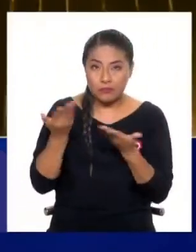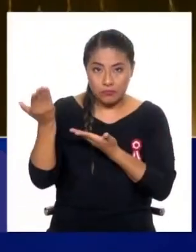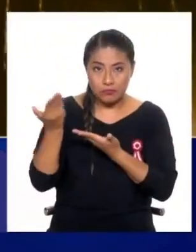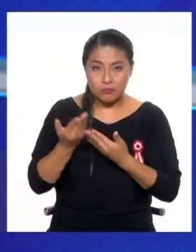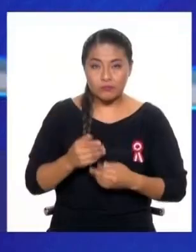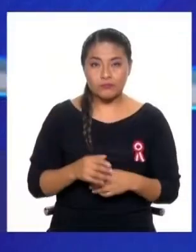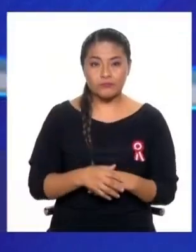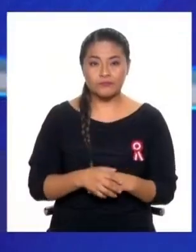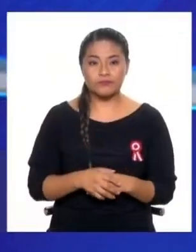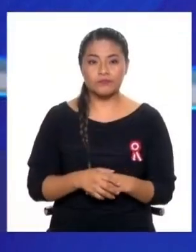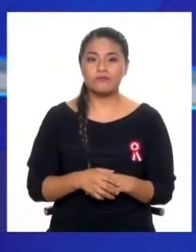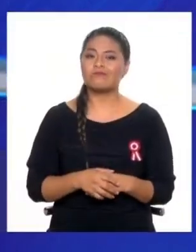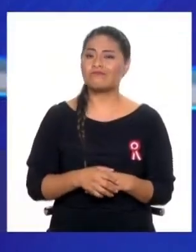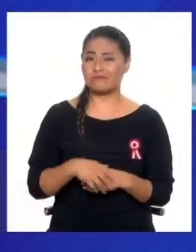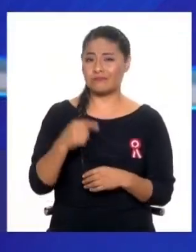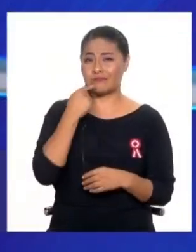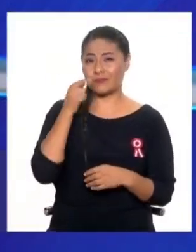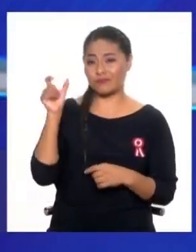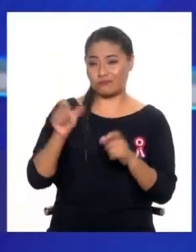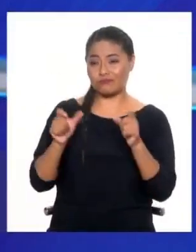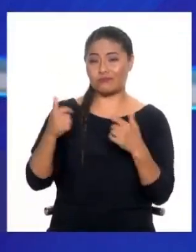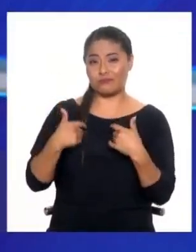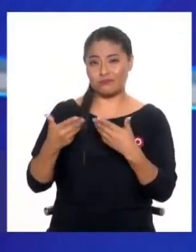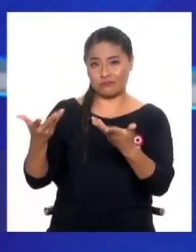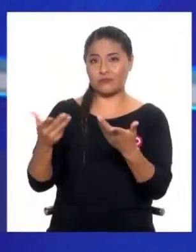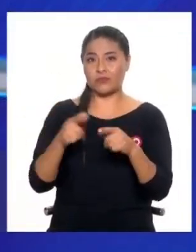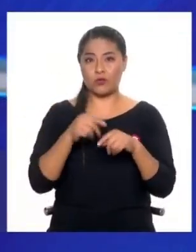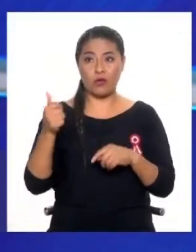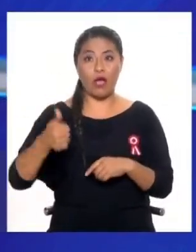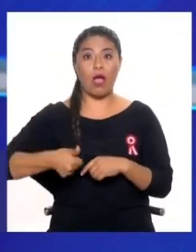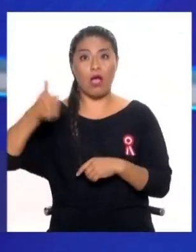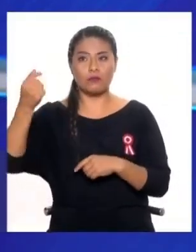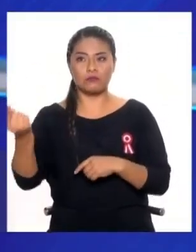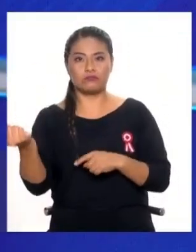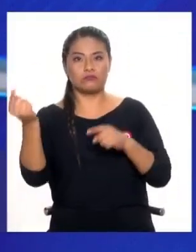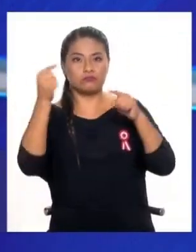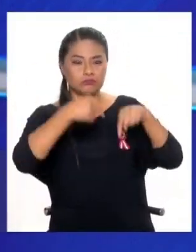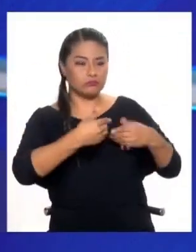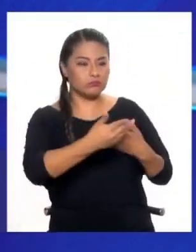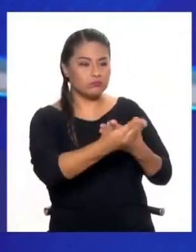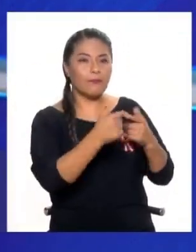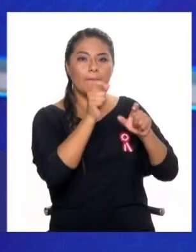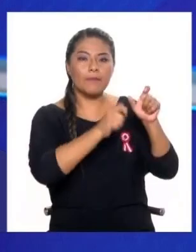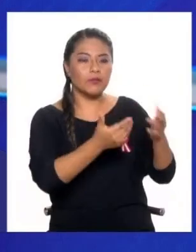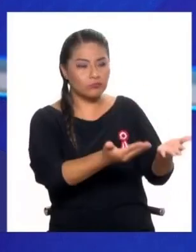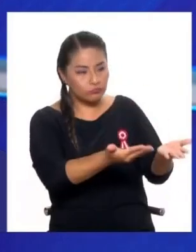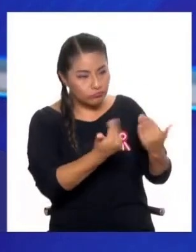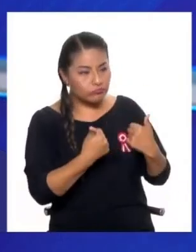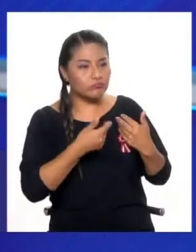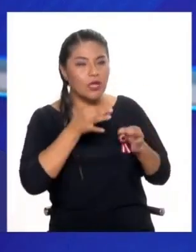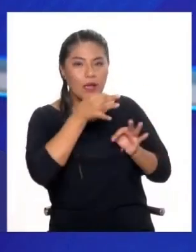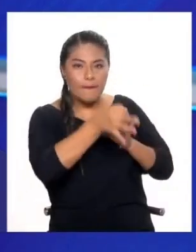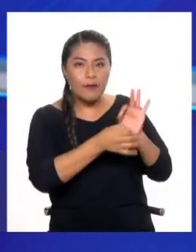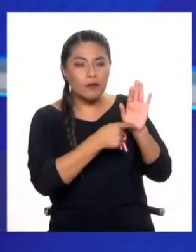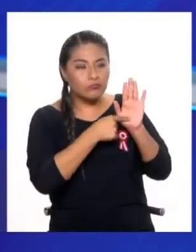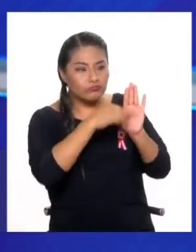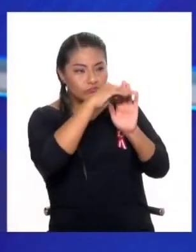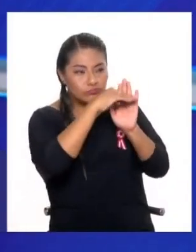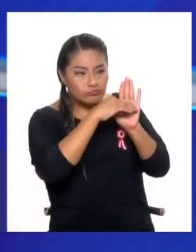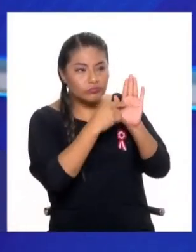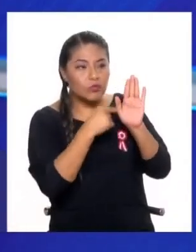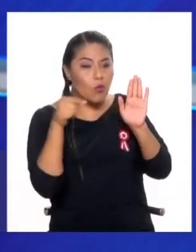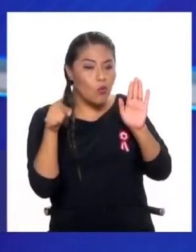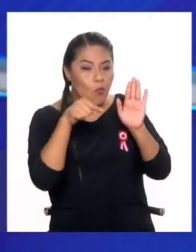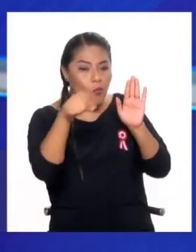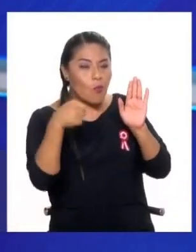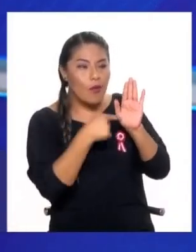Yo también diría que no solamente la población acercarse, sino más bien la autoridad acercarse también a la población para indicar cuáles son estas zonas de riesgo y